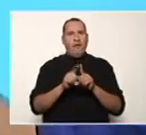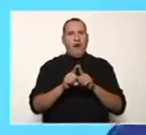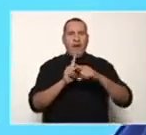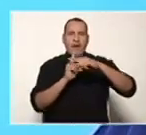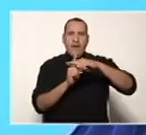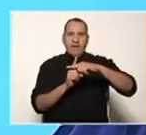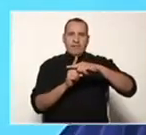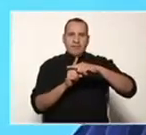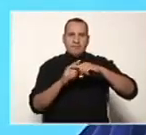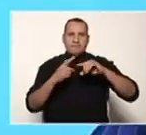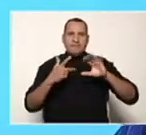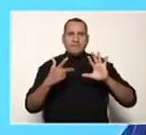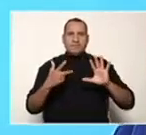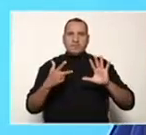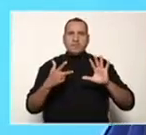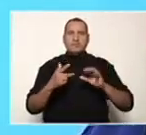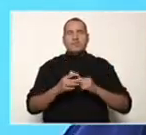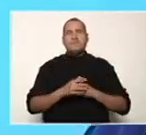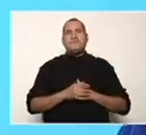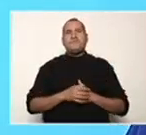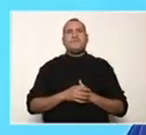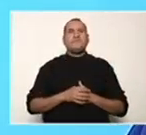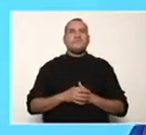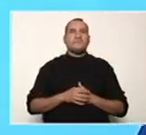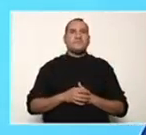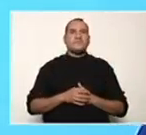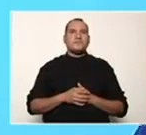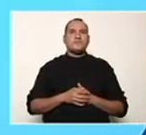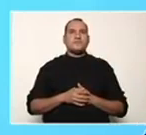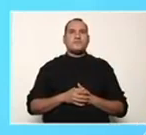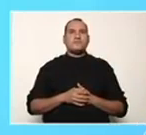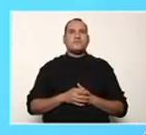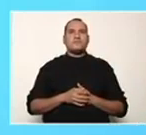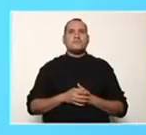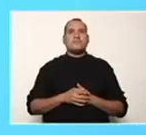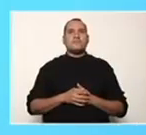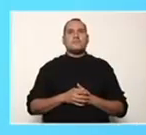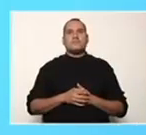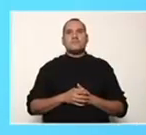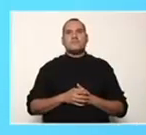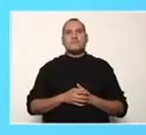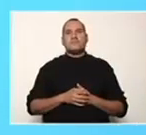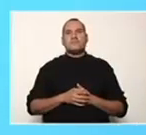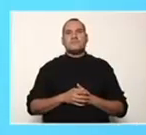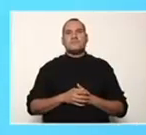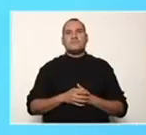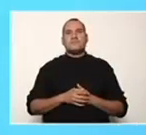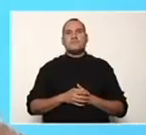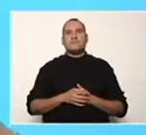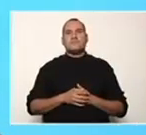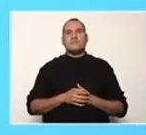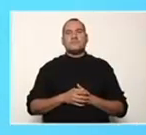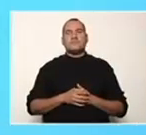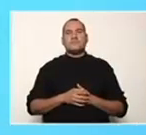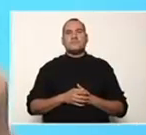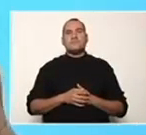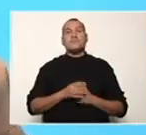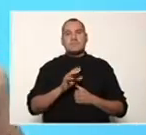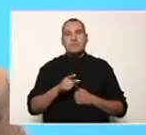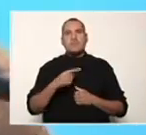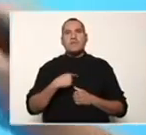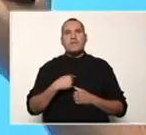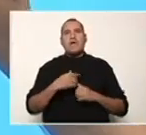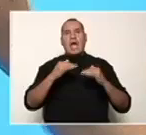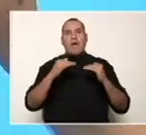Y que esos mismos dos números sumados algebraicamente nos